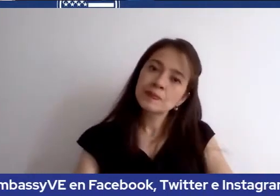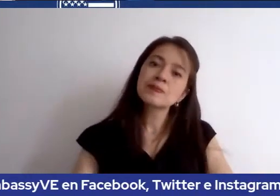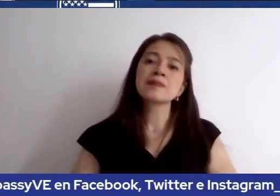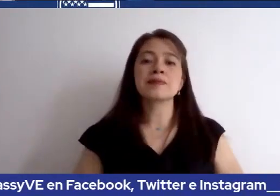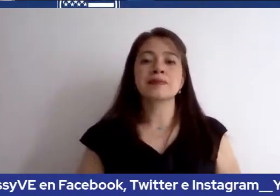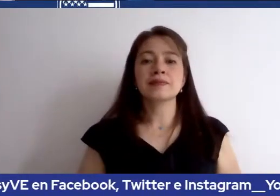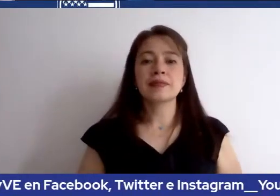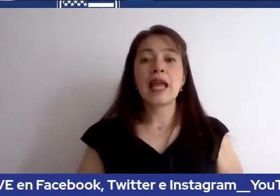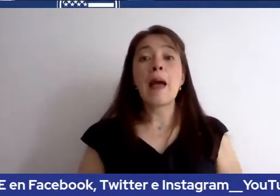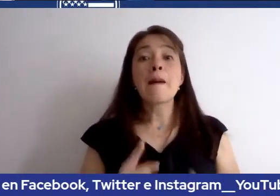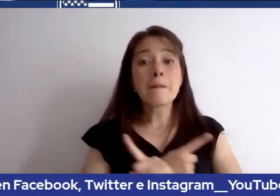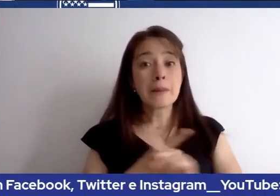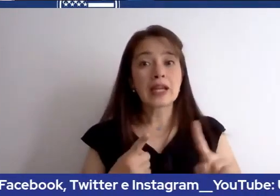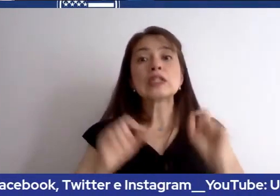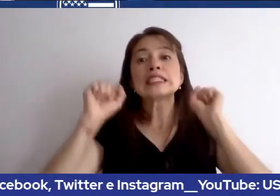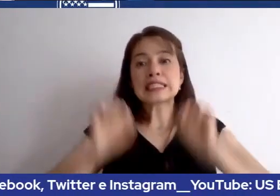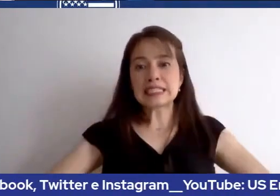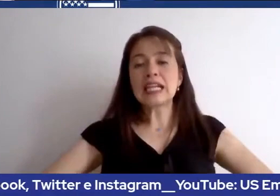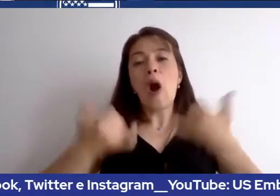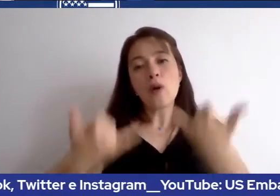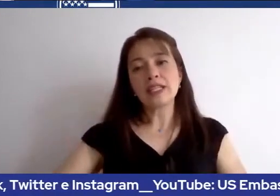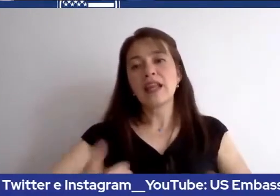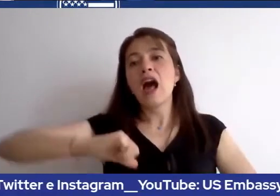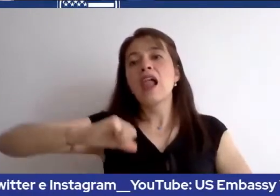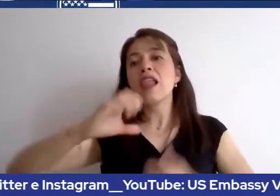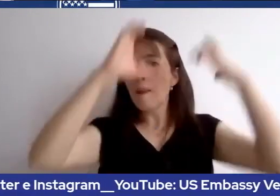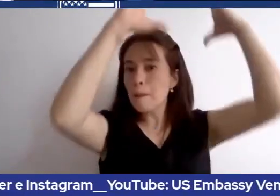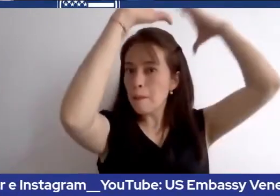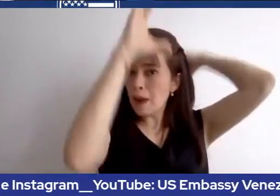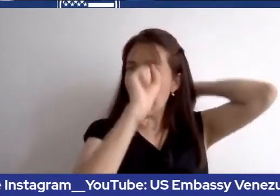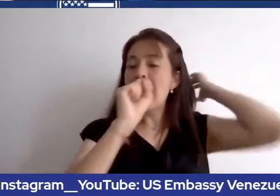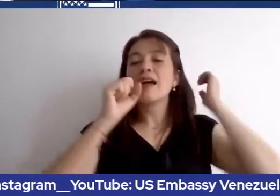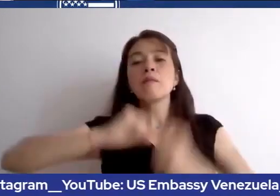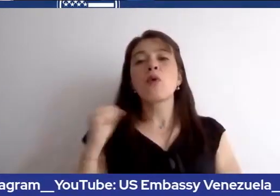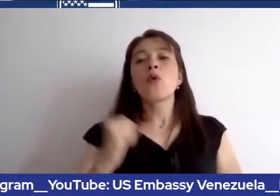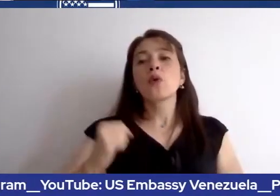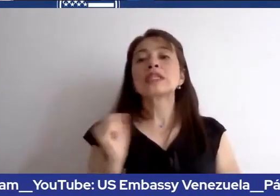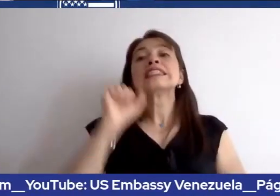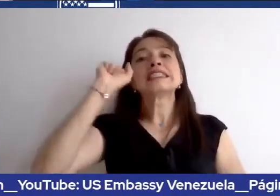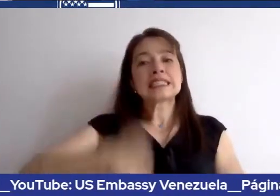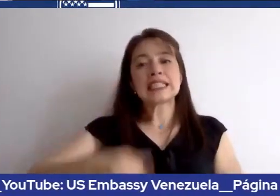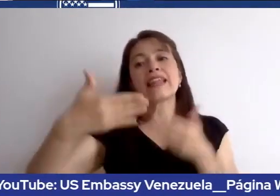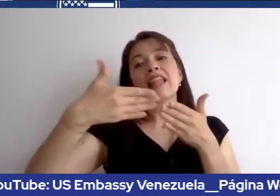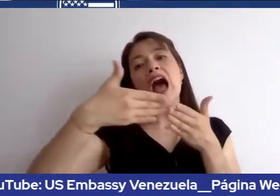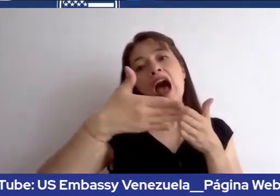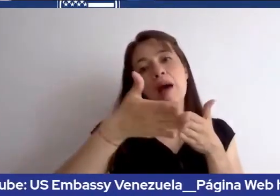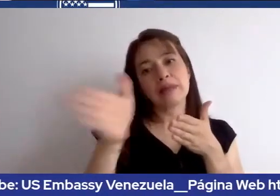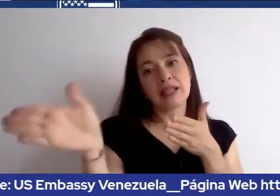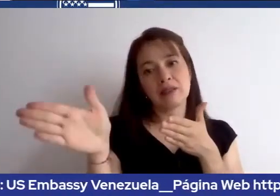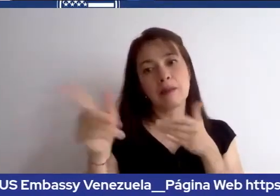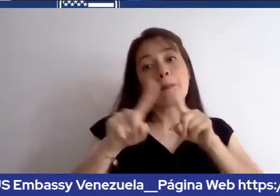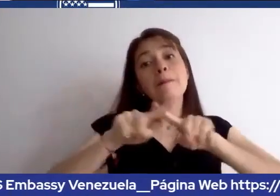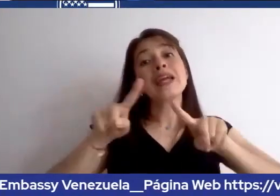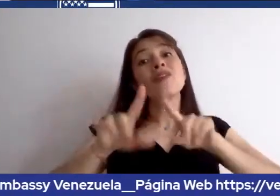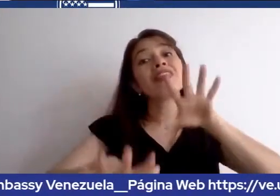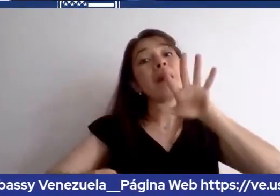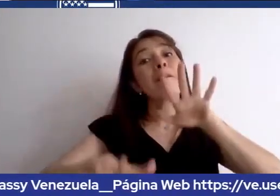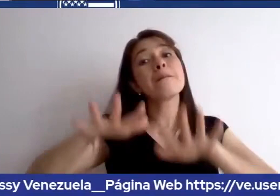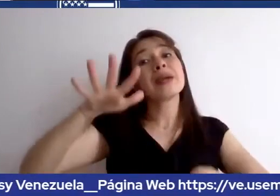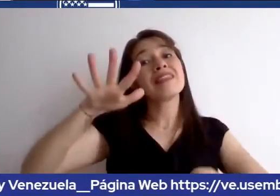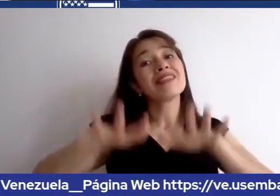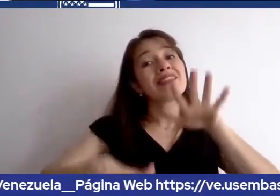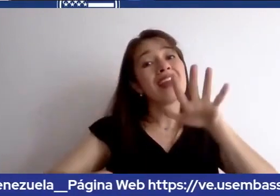abiertos pero si depende de servicio que quiere muy bien y bueno esta